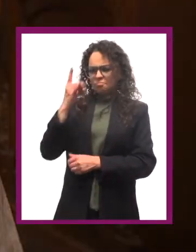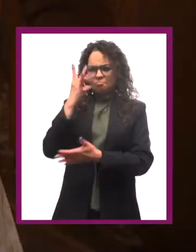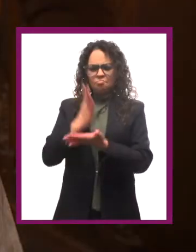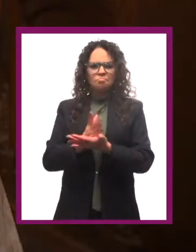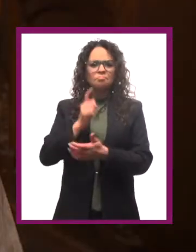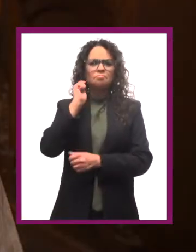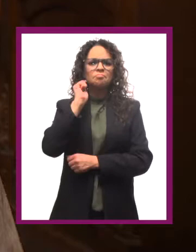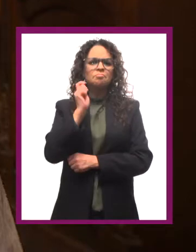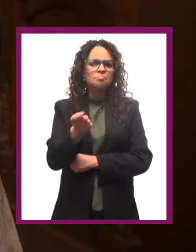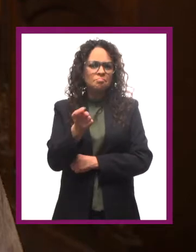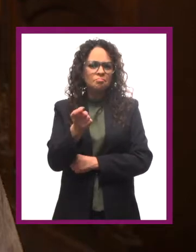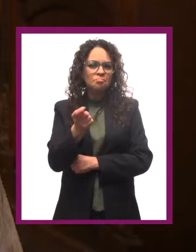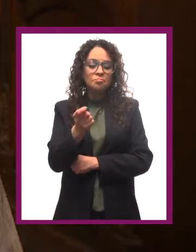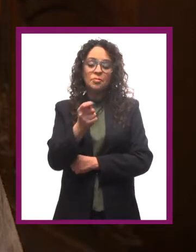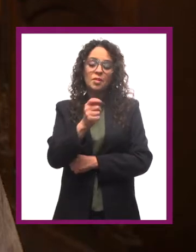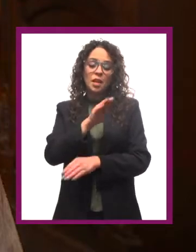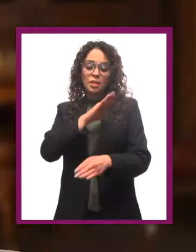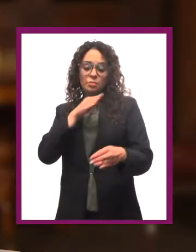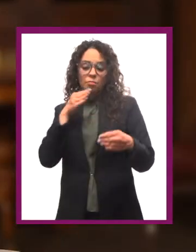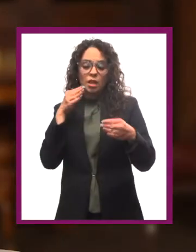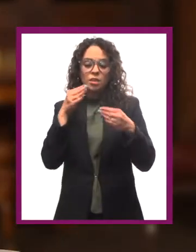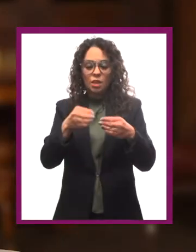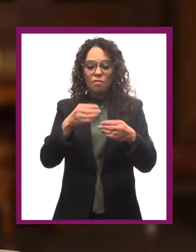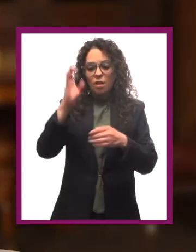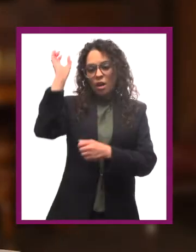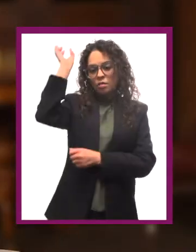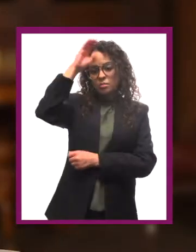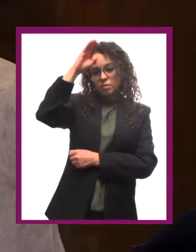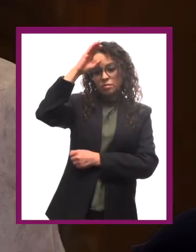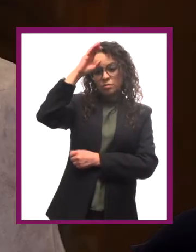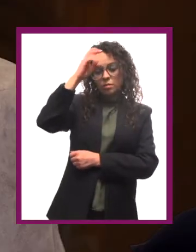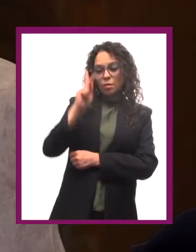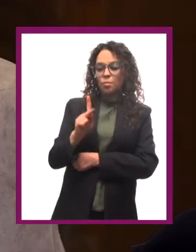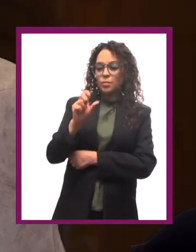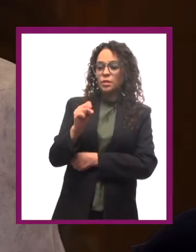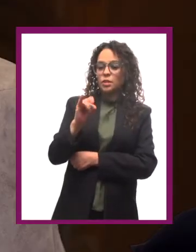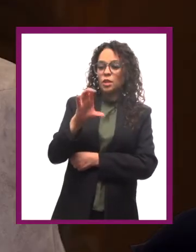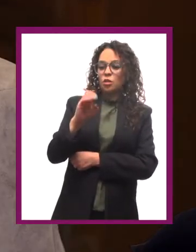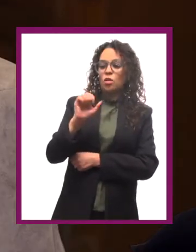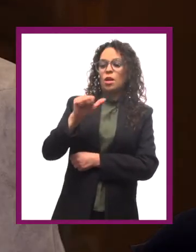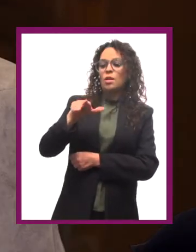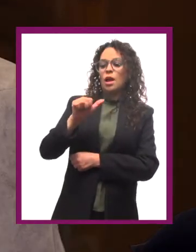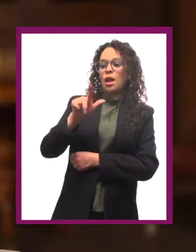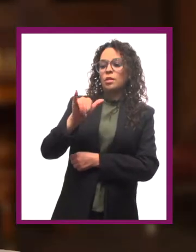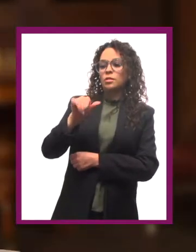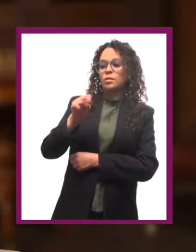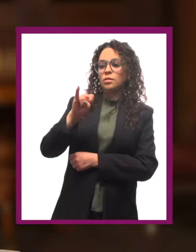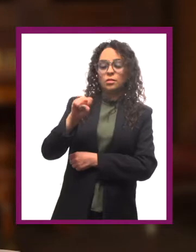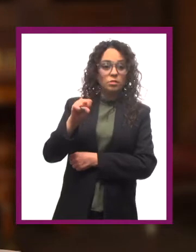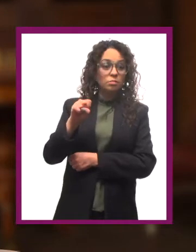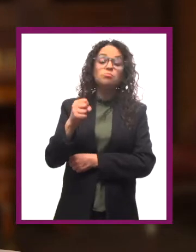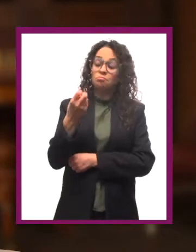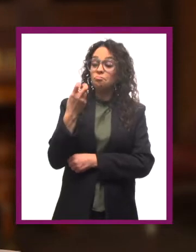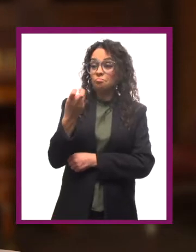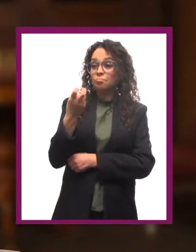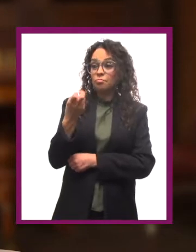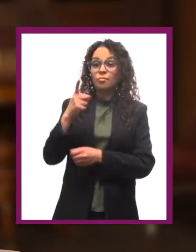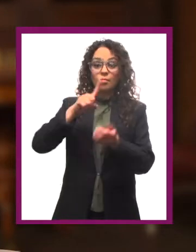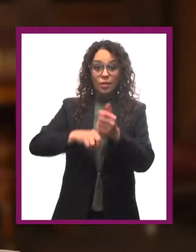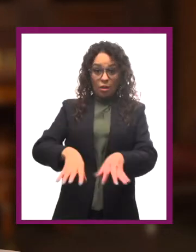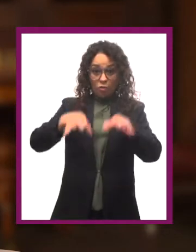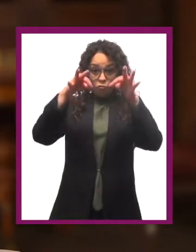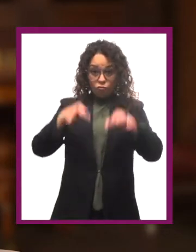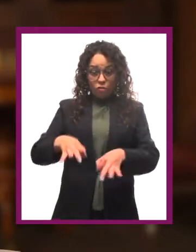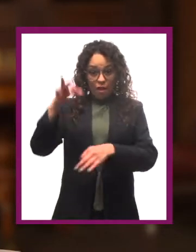Pero yo solo soy el padre de una corriente muy específica. El psicoanálisis. Exactamente. En